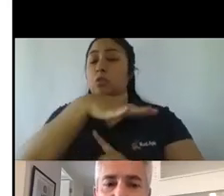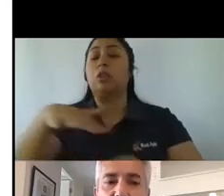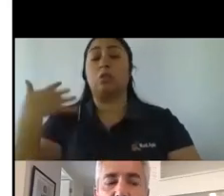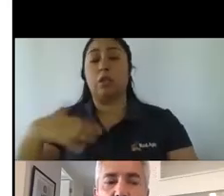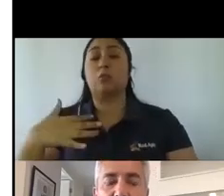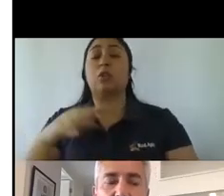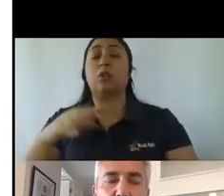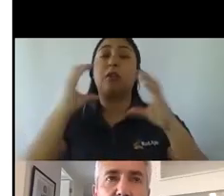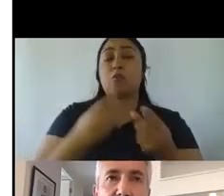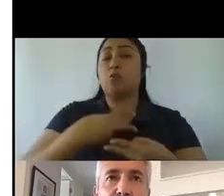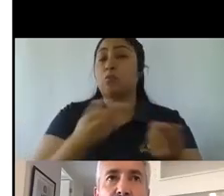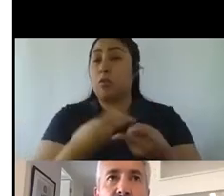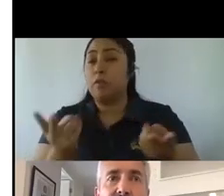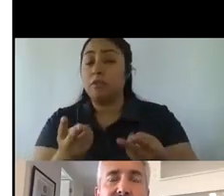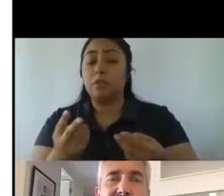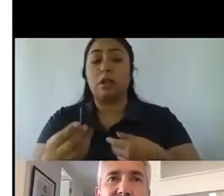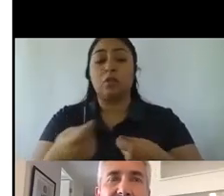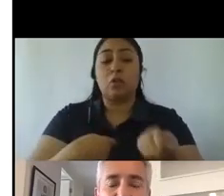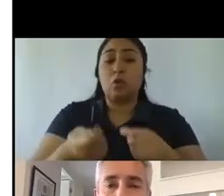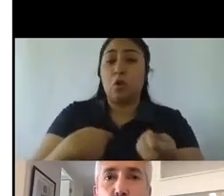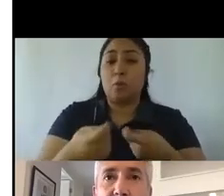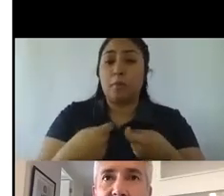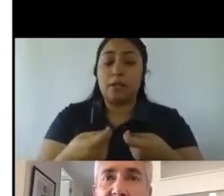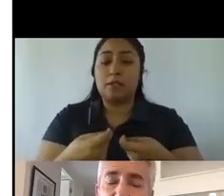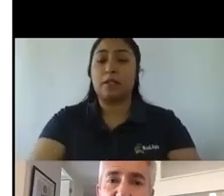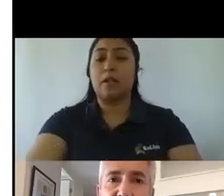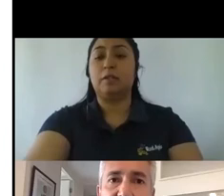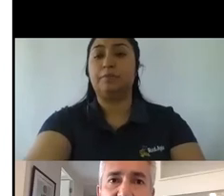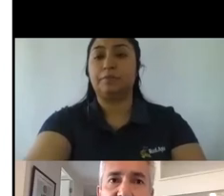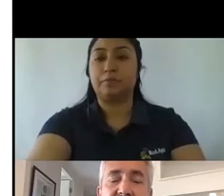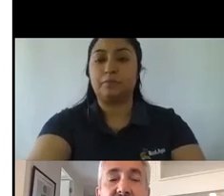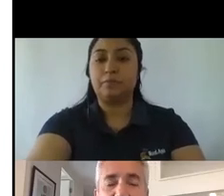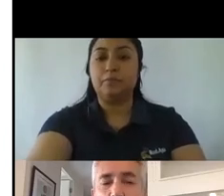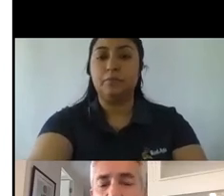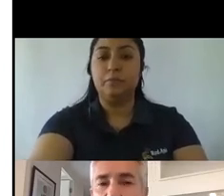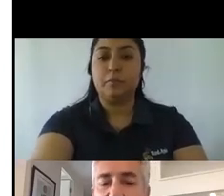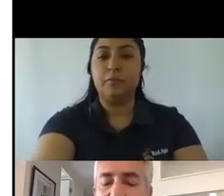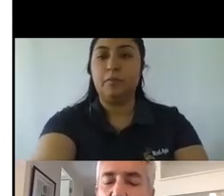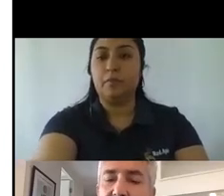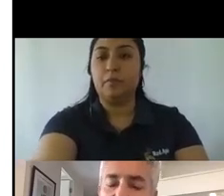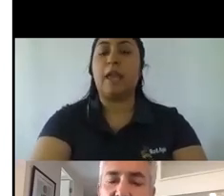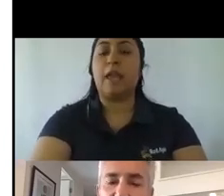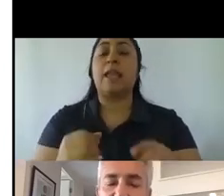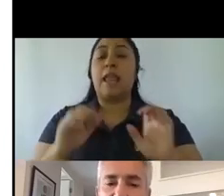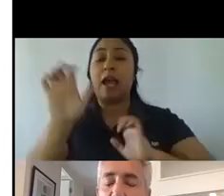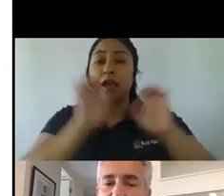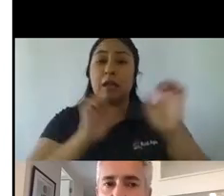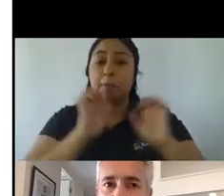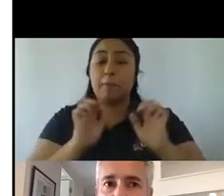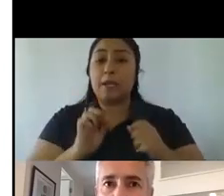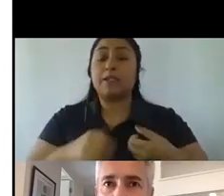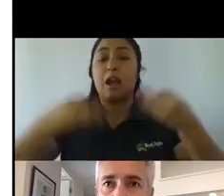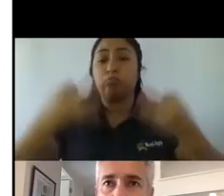comercial, porque es donde la industria, en forma organizada, asegura el alto estándar de las